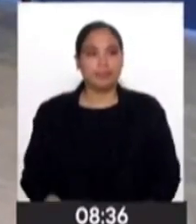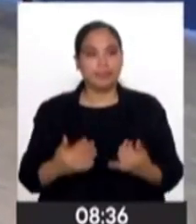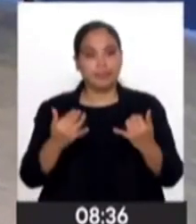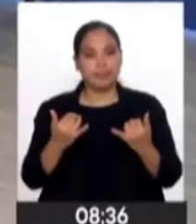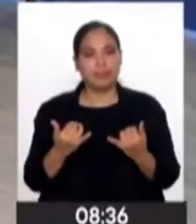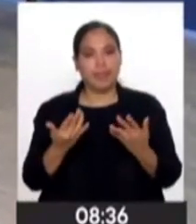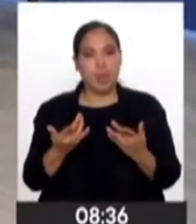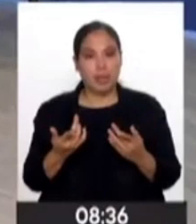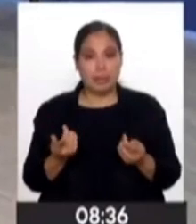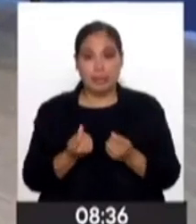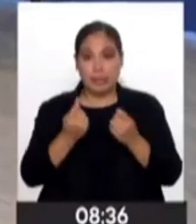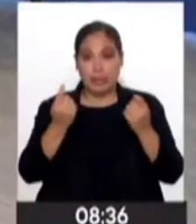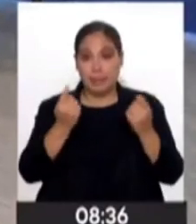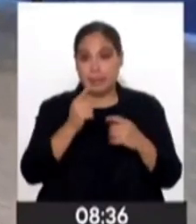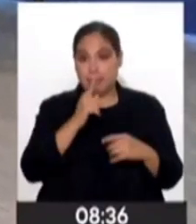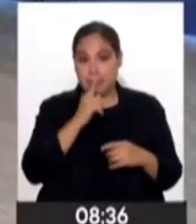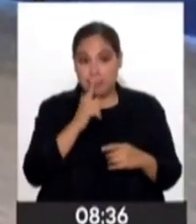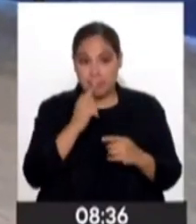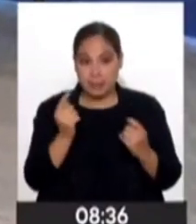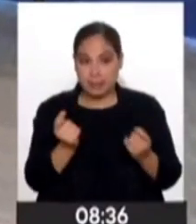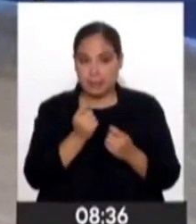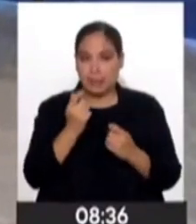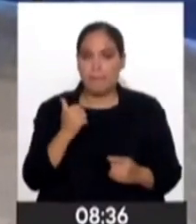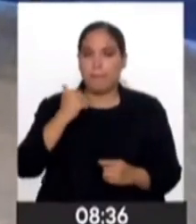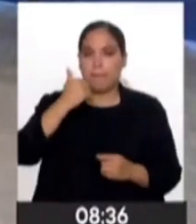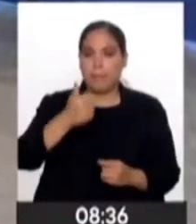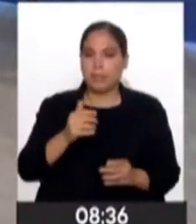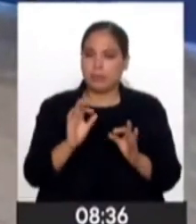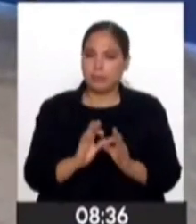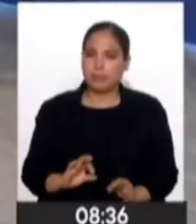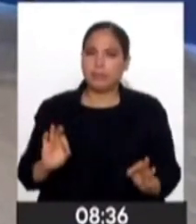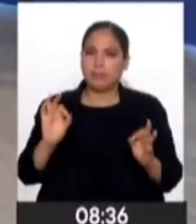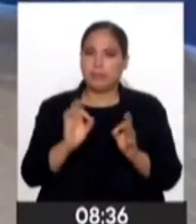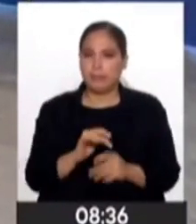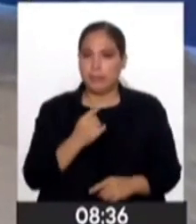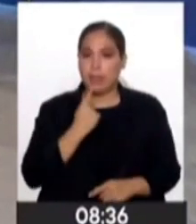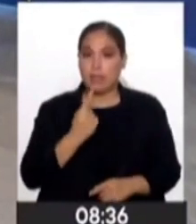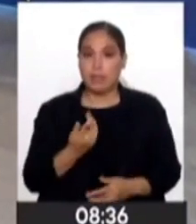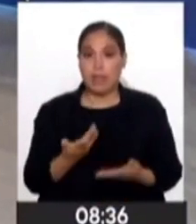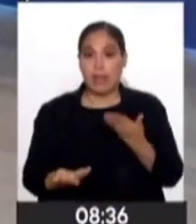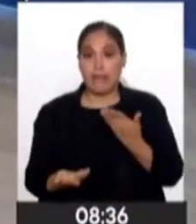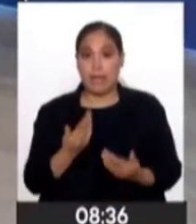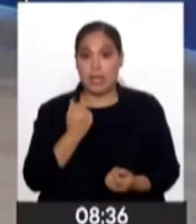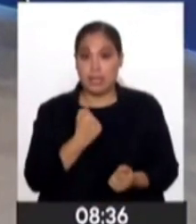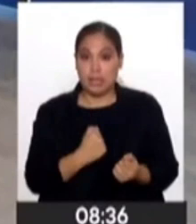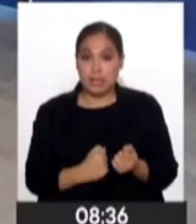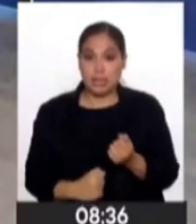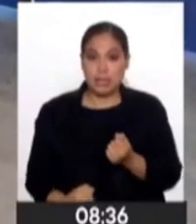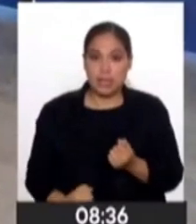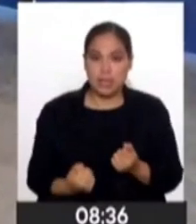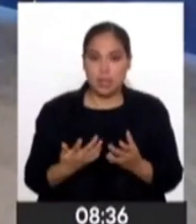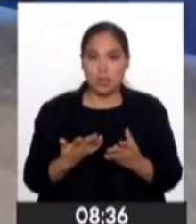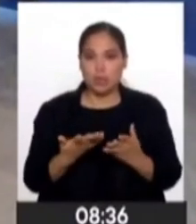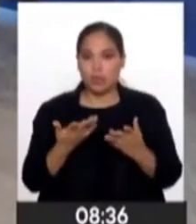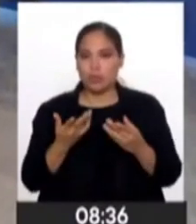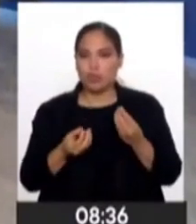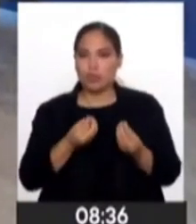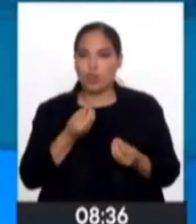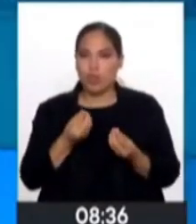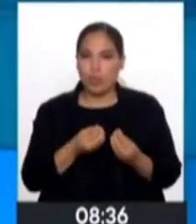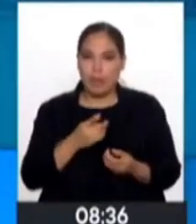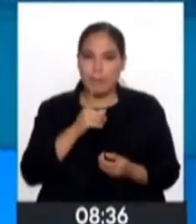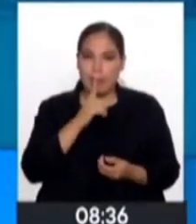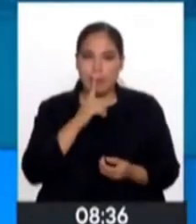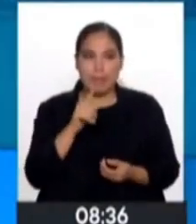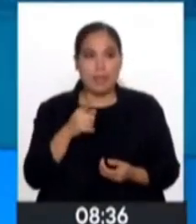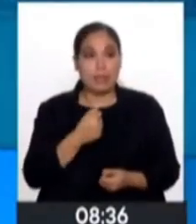acercamos al día del padre, que va a ser el día de mañana, es importante mencionar que muchas veces los hijos tenemos un compromiso con los padres, ¿no? Y